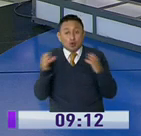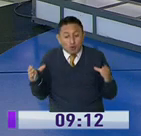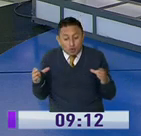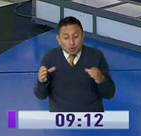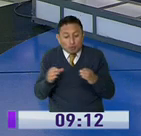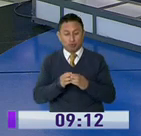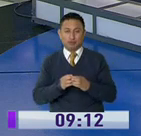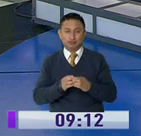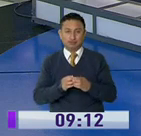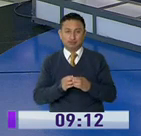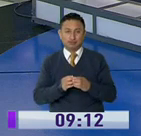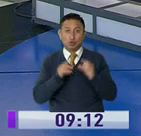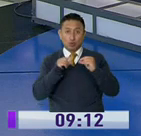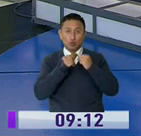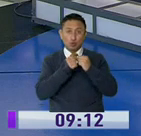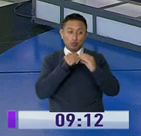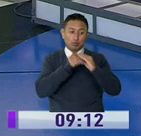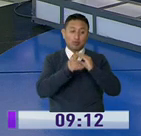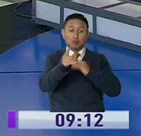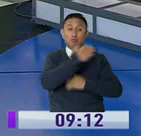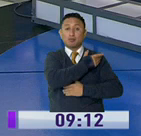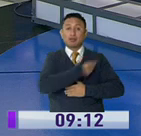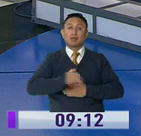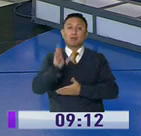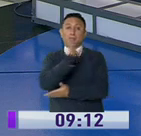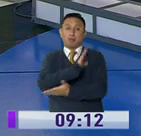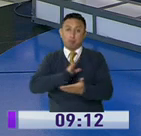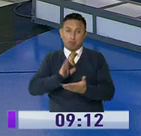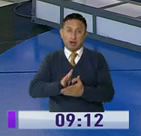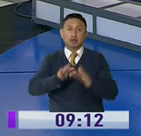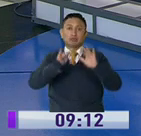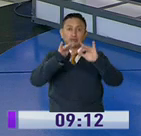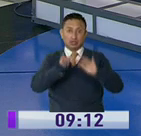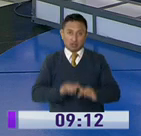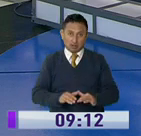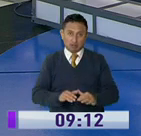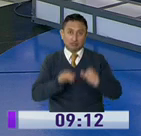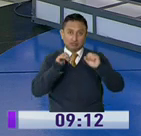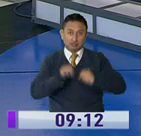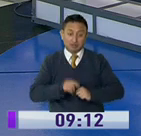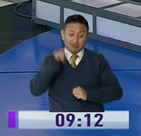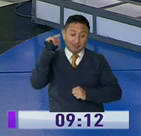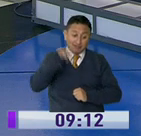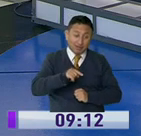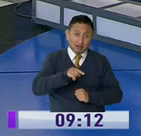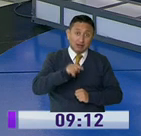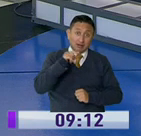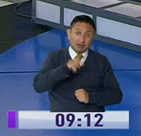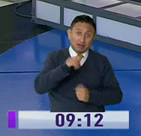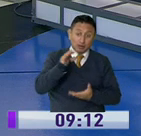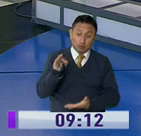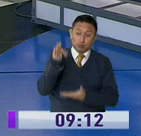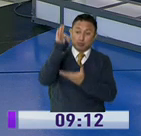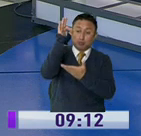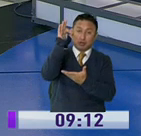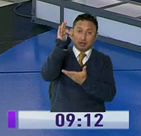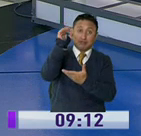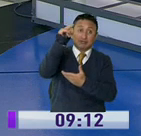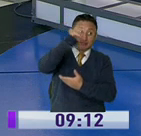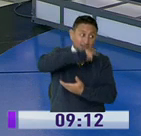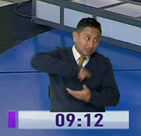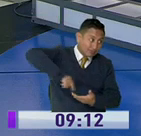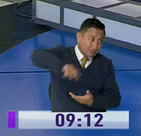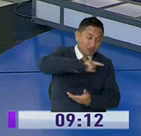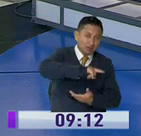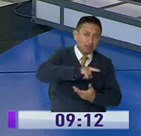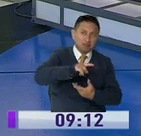y digo. En el chat, nombren presidente del barrio, secretario y de esa manera ese presidente puede hablar a nombre de